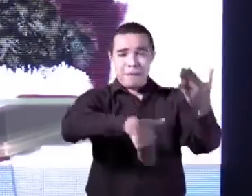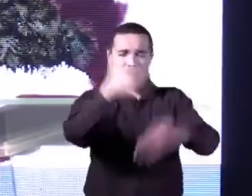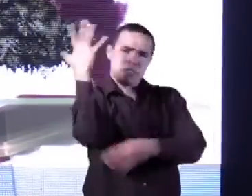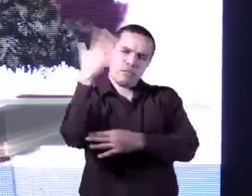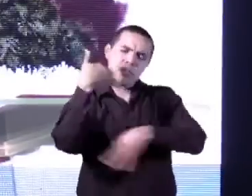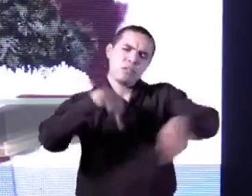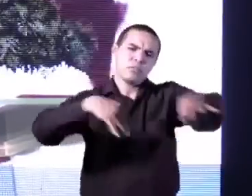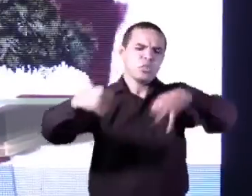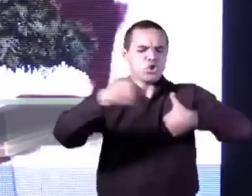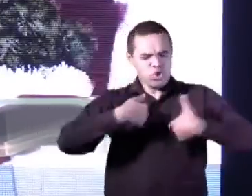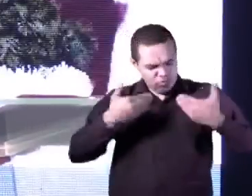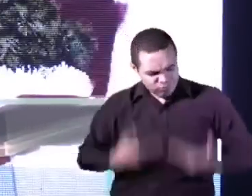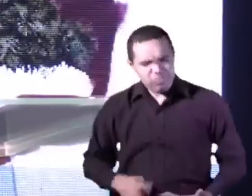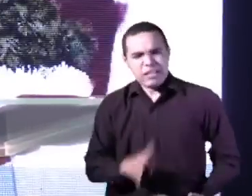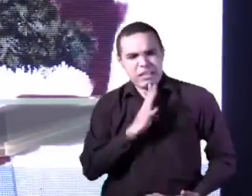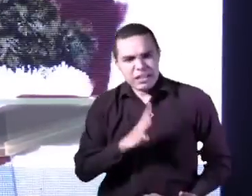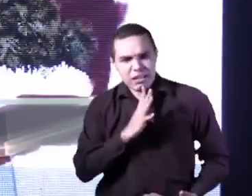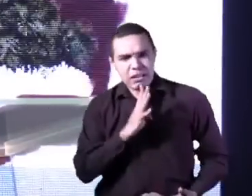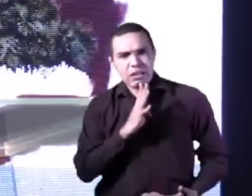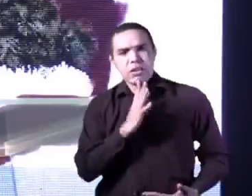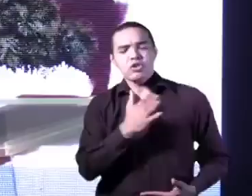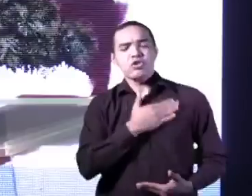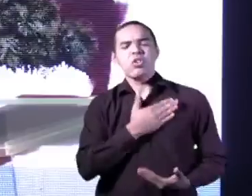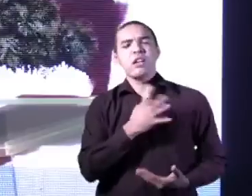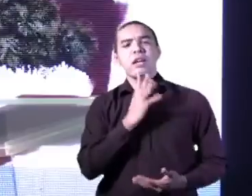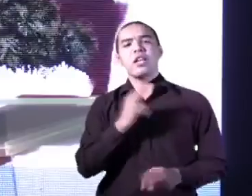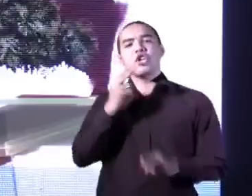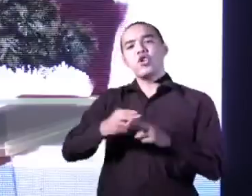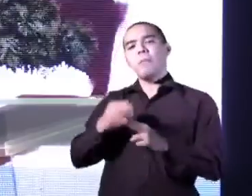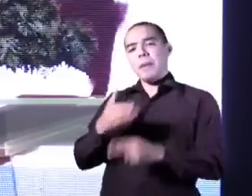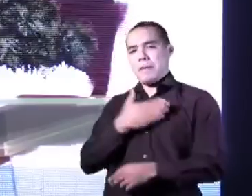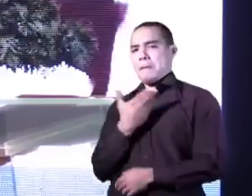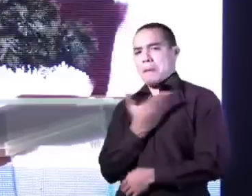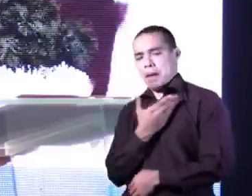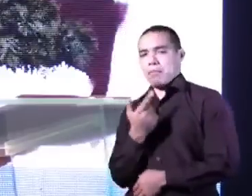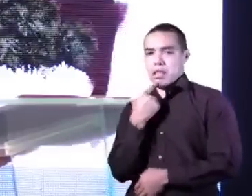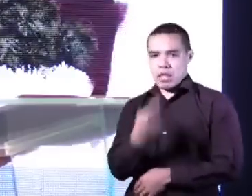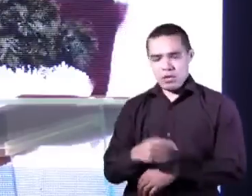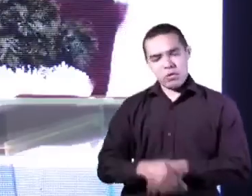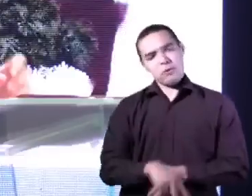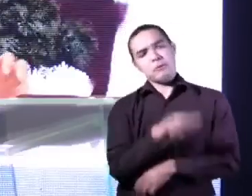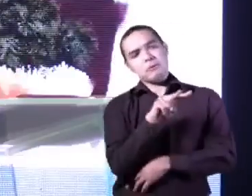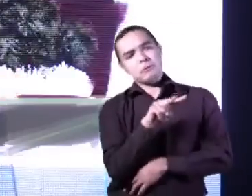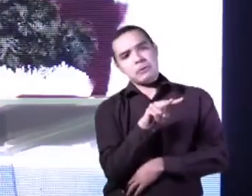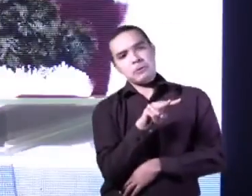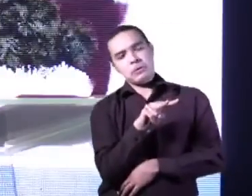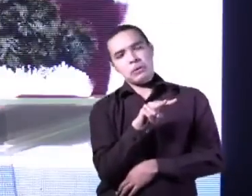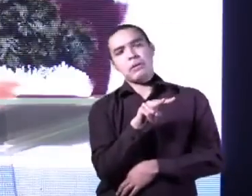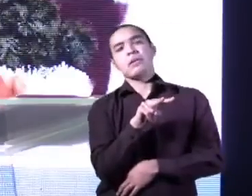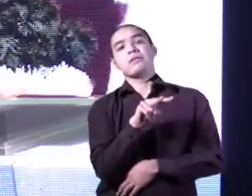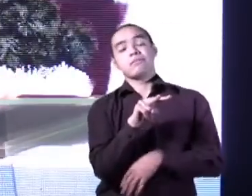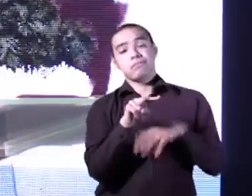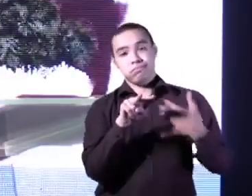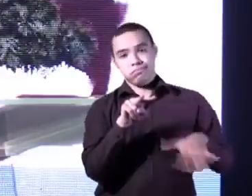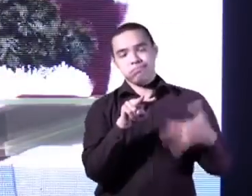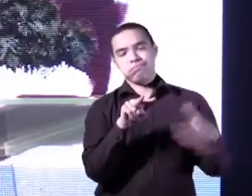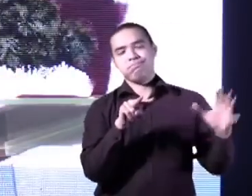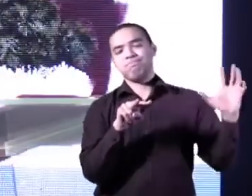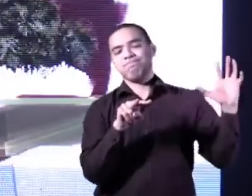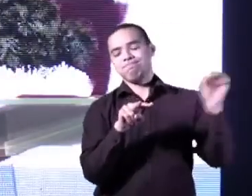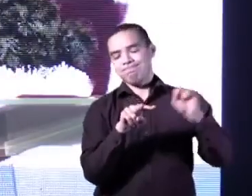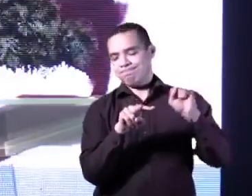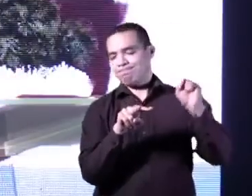dijo que llevaba sólo el nombre de su madre. Y con eso ya pudimos adivinar